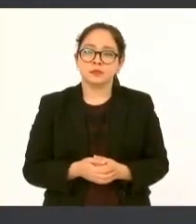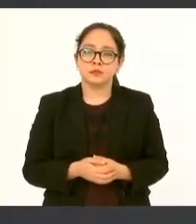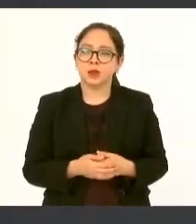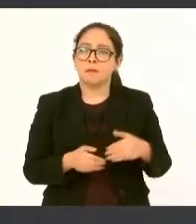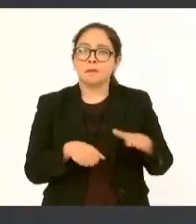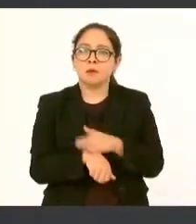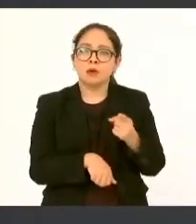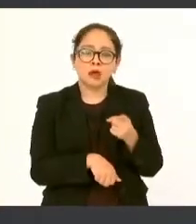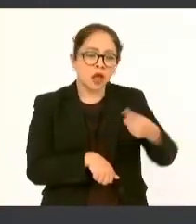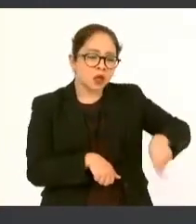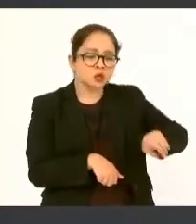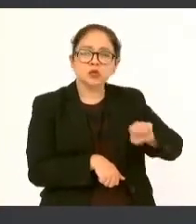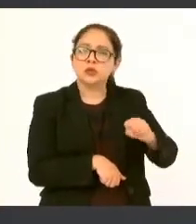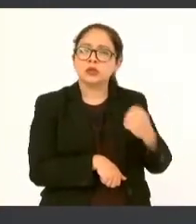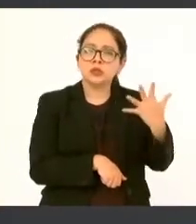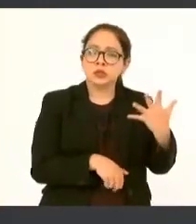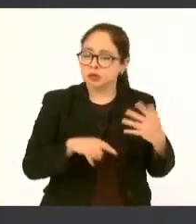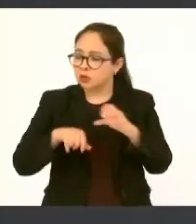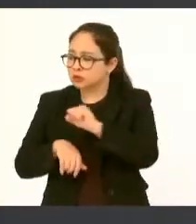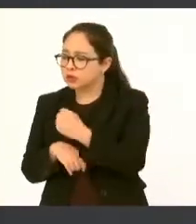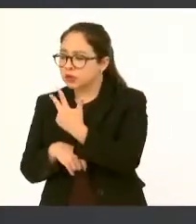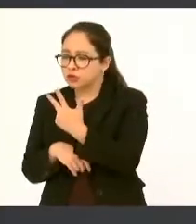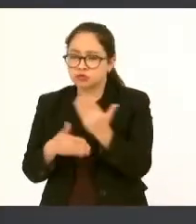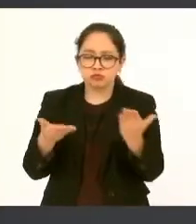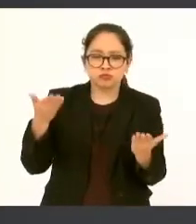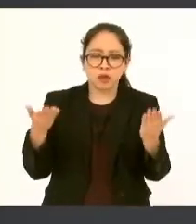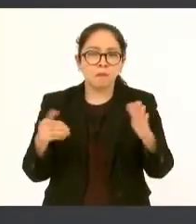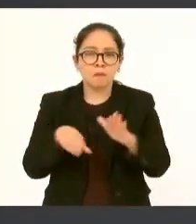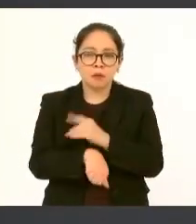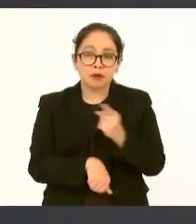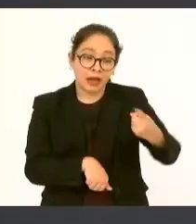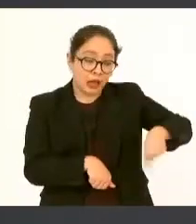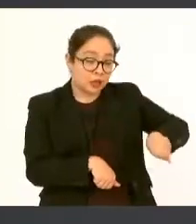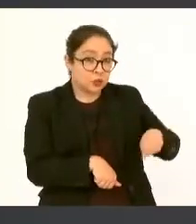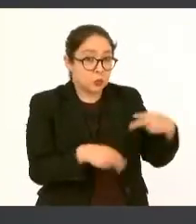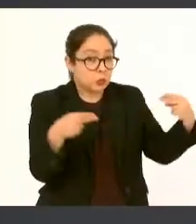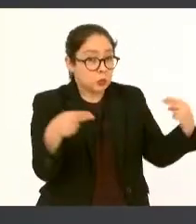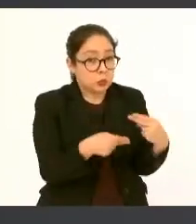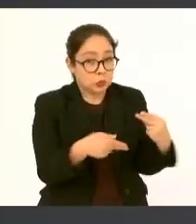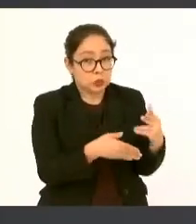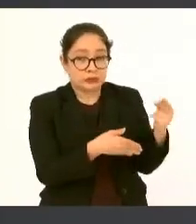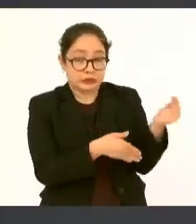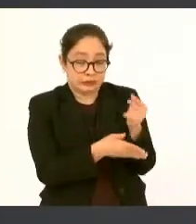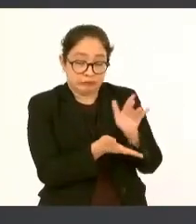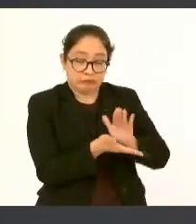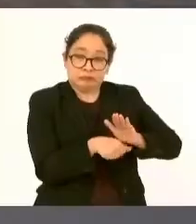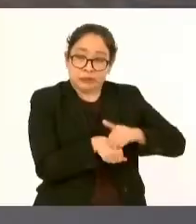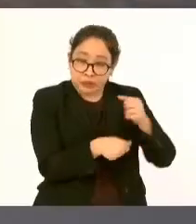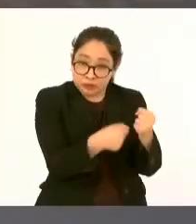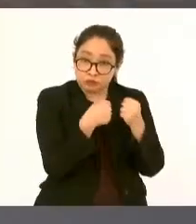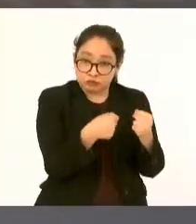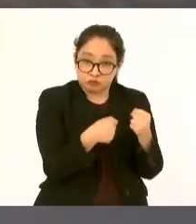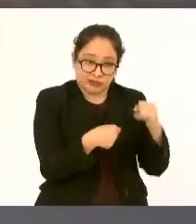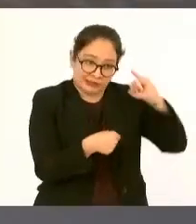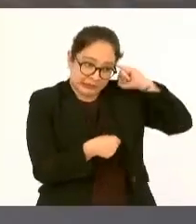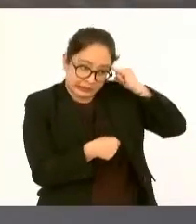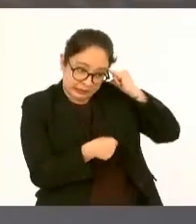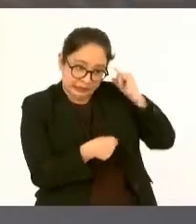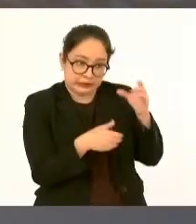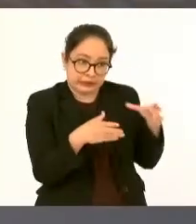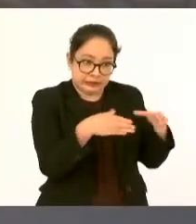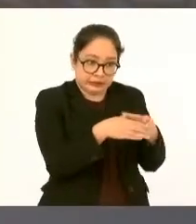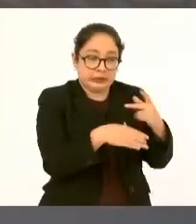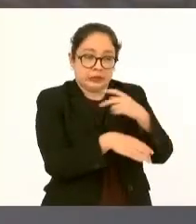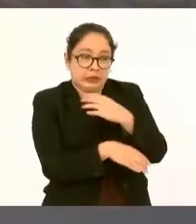antes porque ellos lo necesitan más ya ya dije y lo